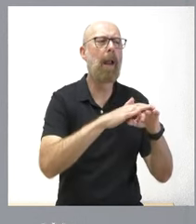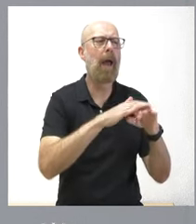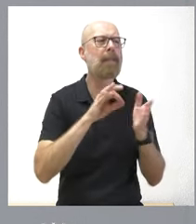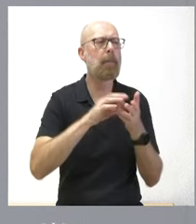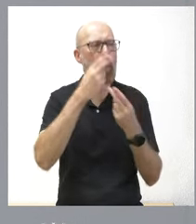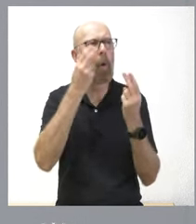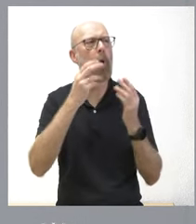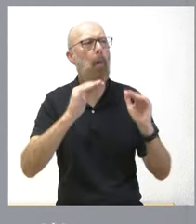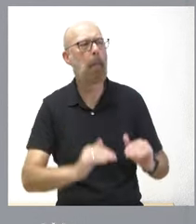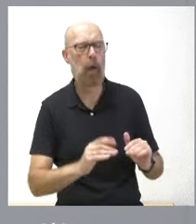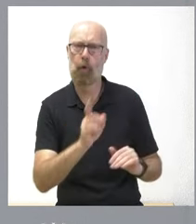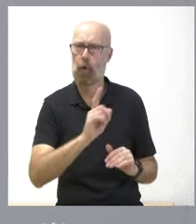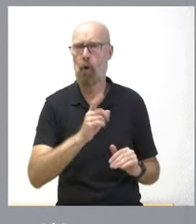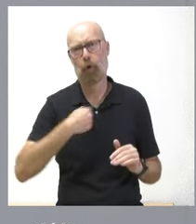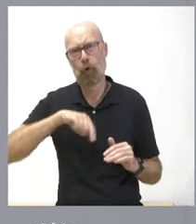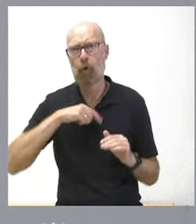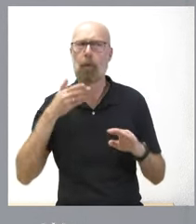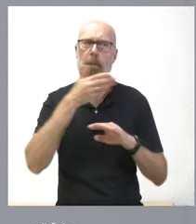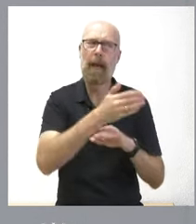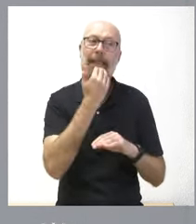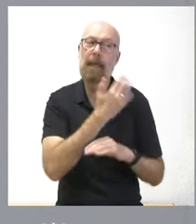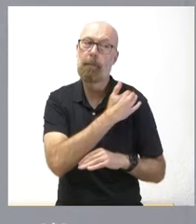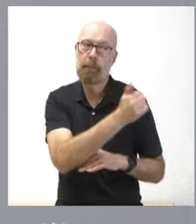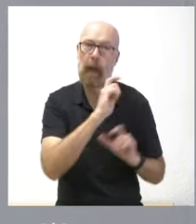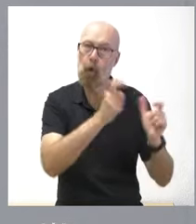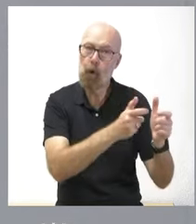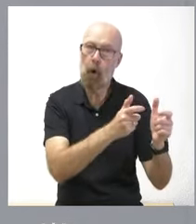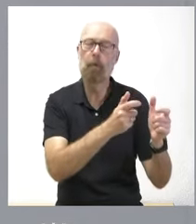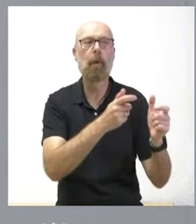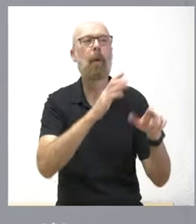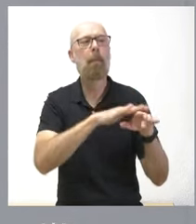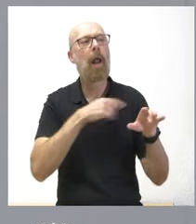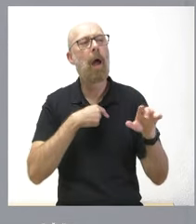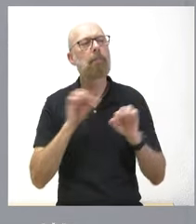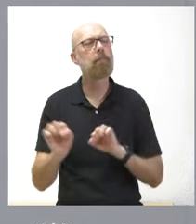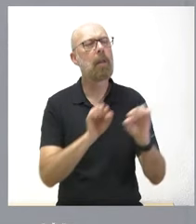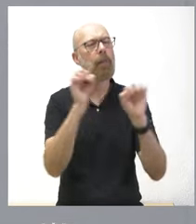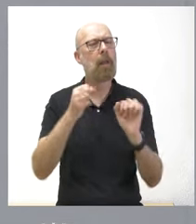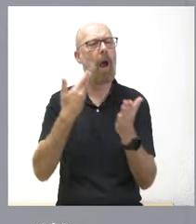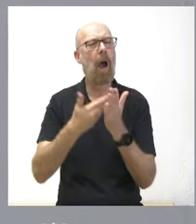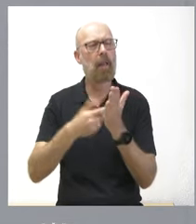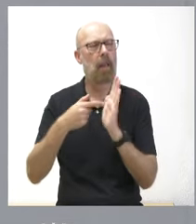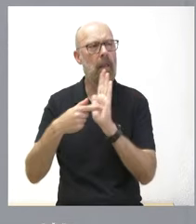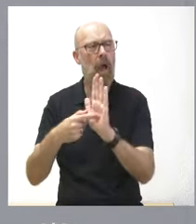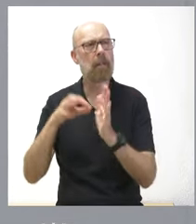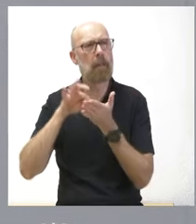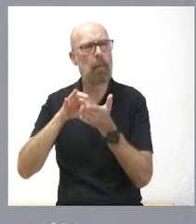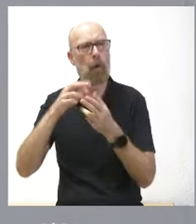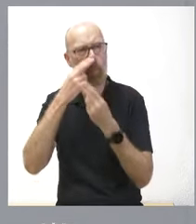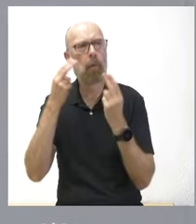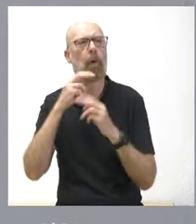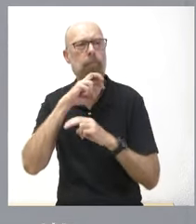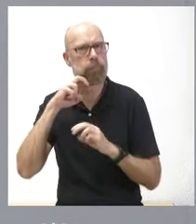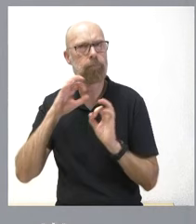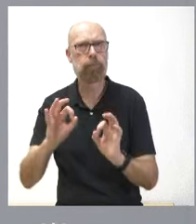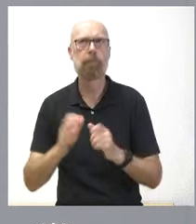Castilla y León y por tanto si se nos convocan iremos pero siempre con el ánimo de garantizar esto y si